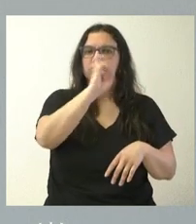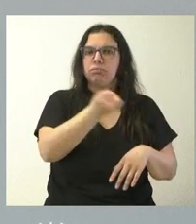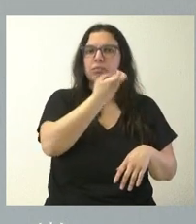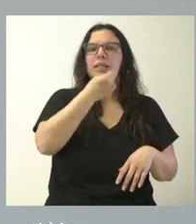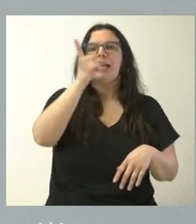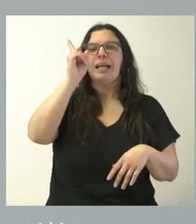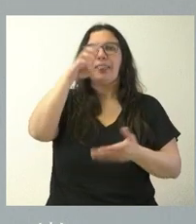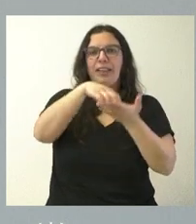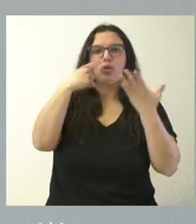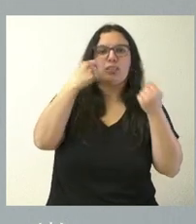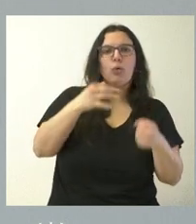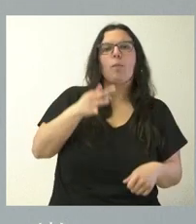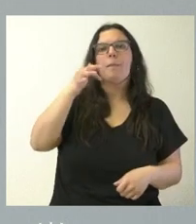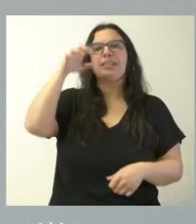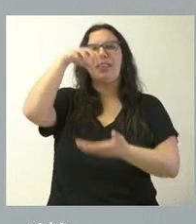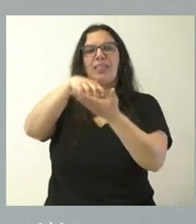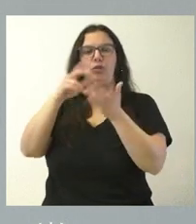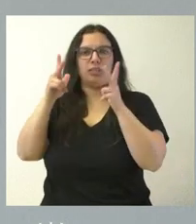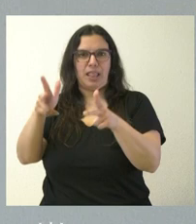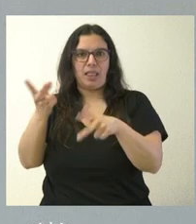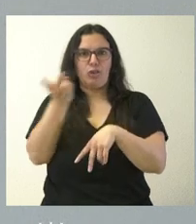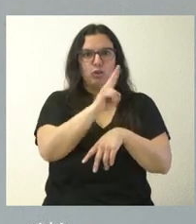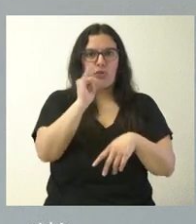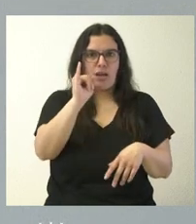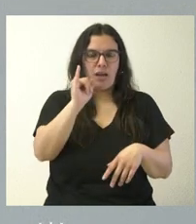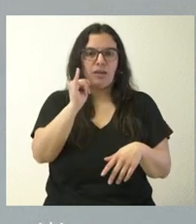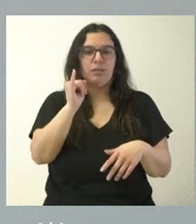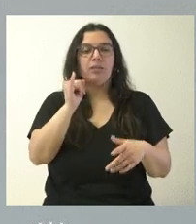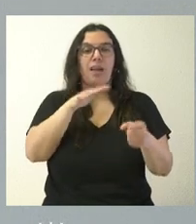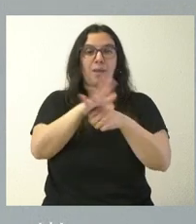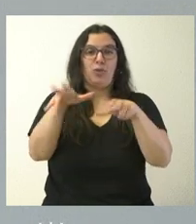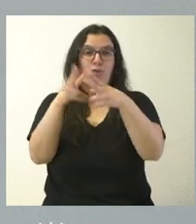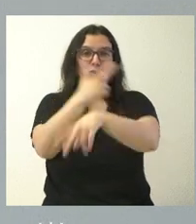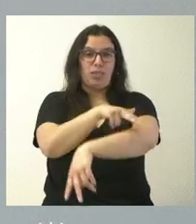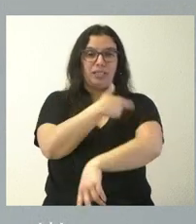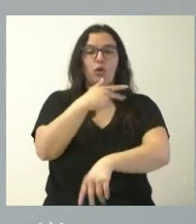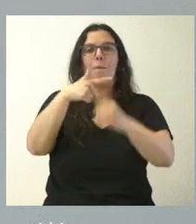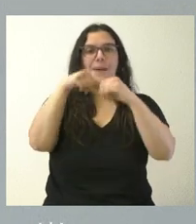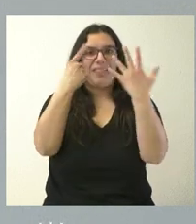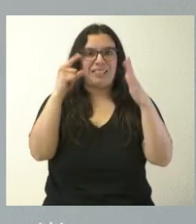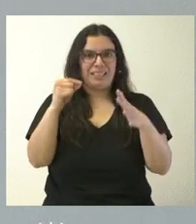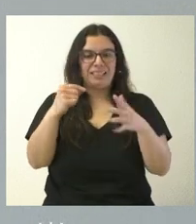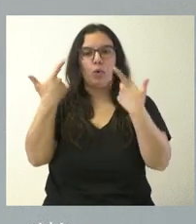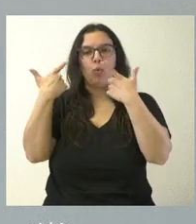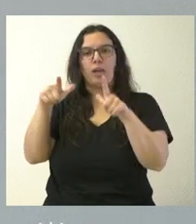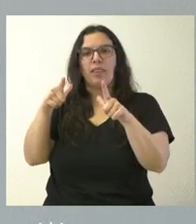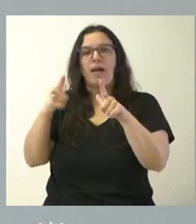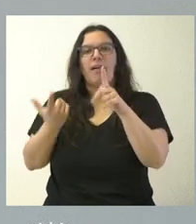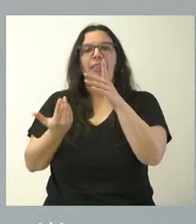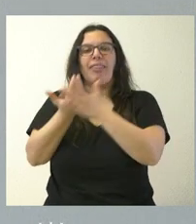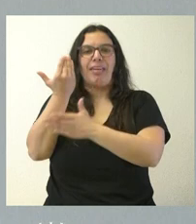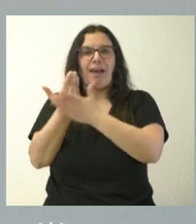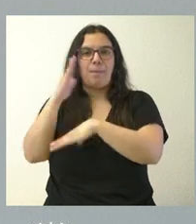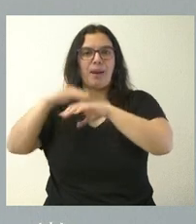además del centro residencial del que estamos hablando, con este ámbito sociosanitario. dotado de 60 plazas, una unidad de estancias diurnas para personas